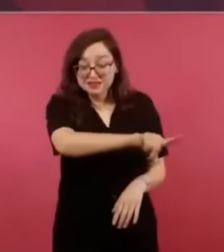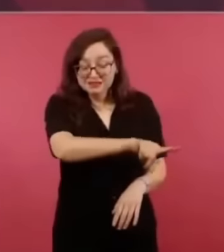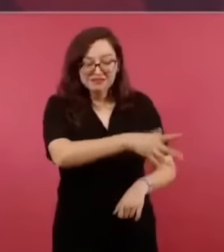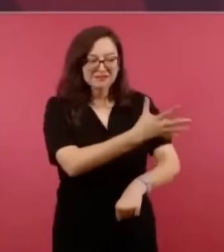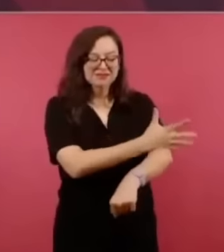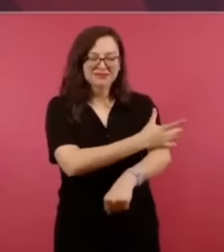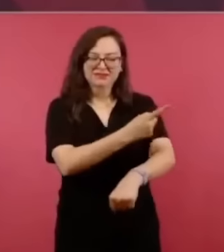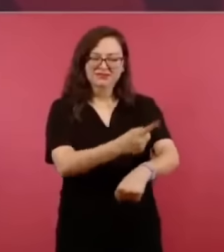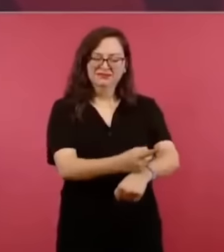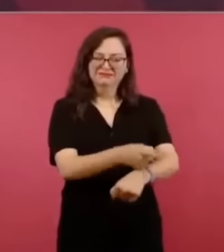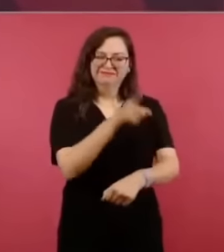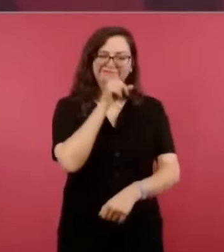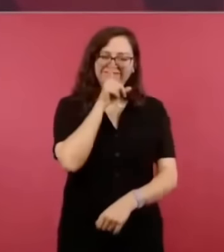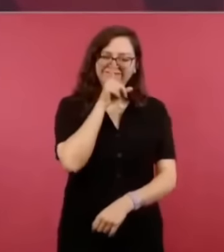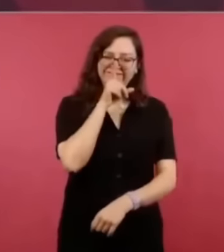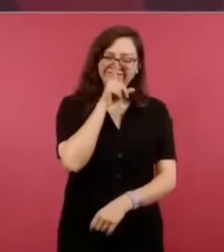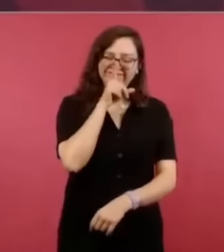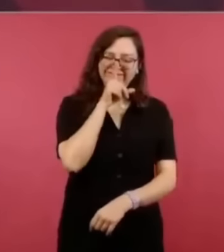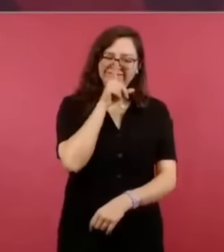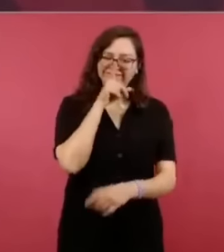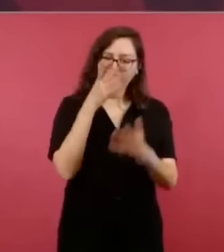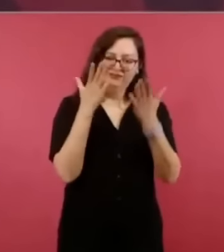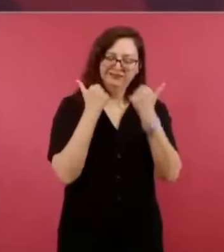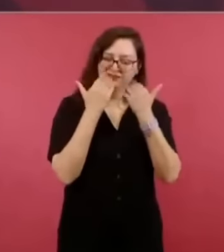intelectual.